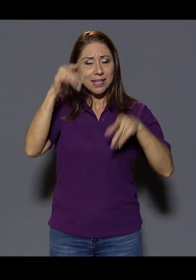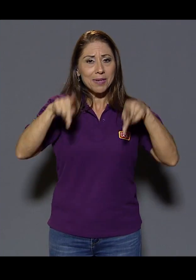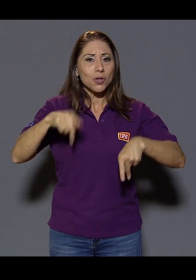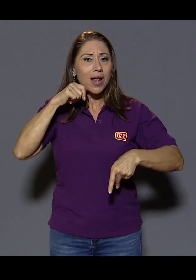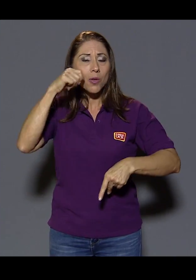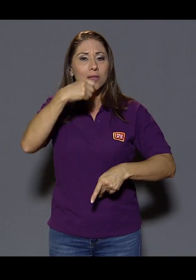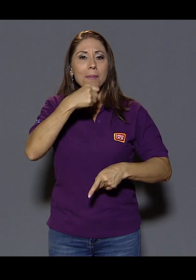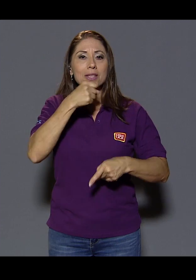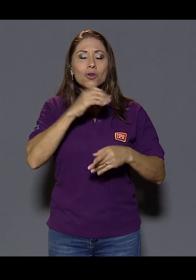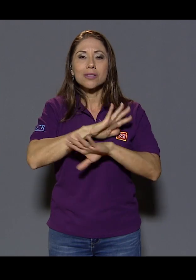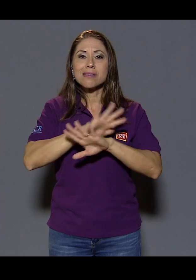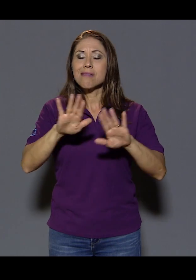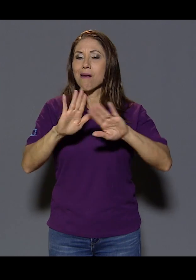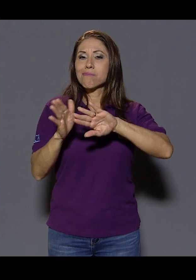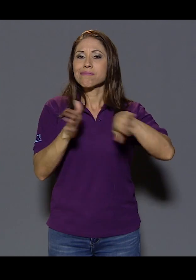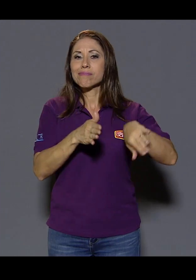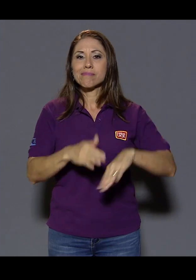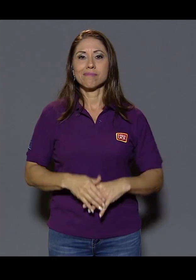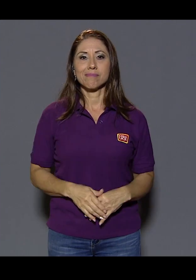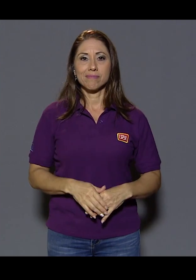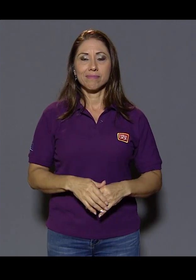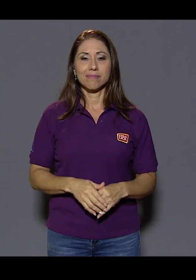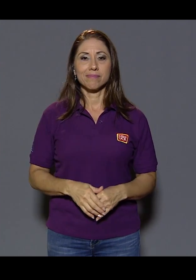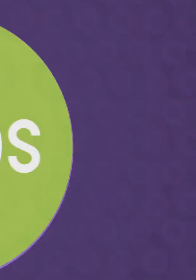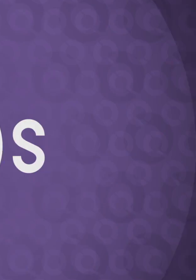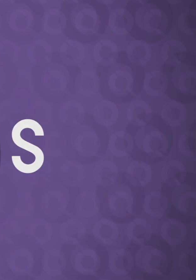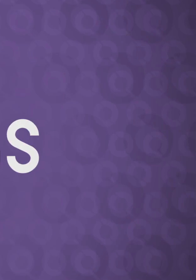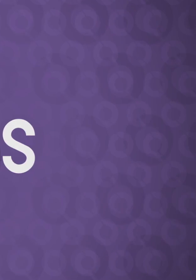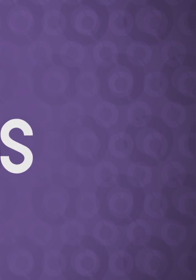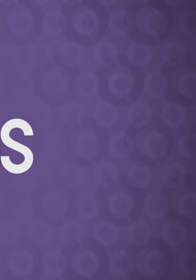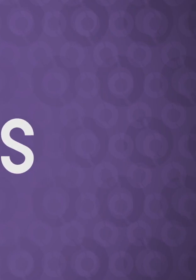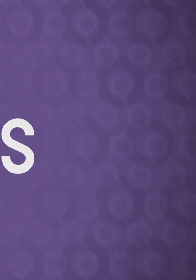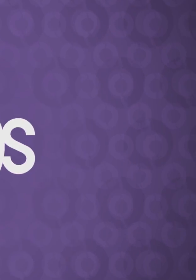sobre la presencia de enfermedades mentales en la población adulta mayor.